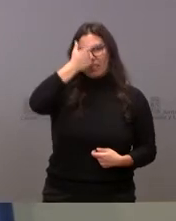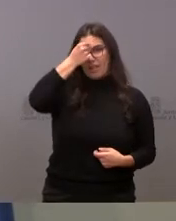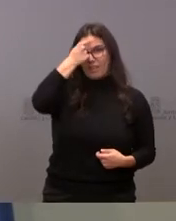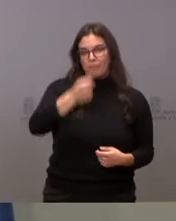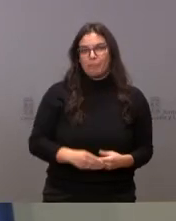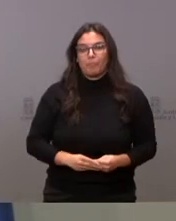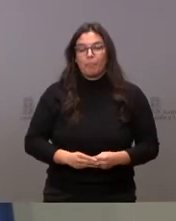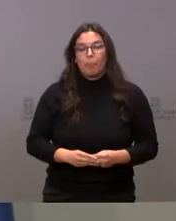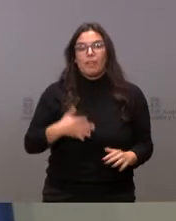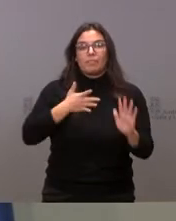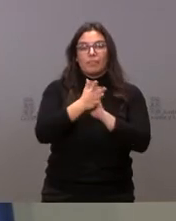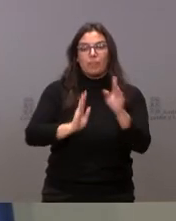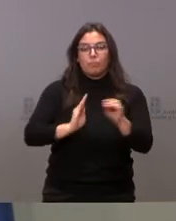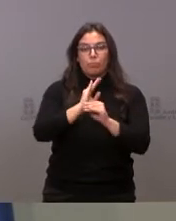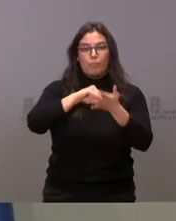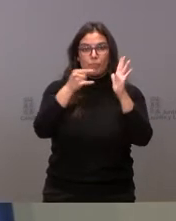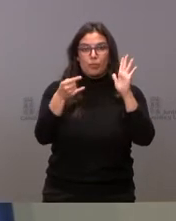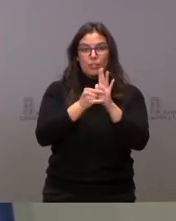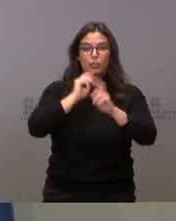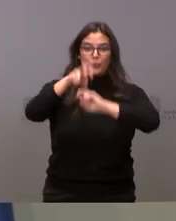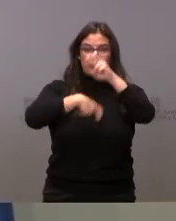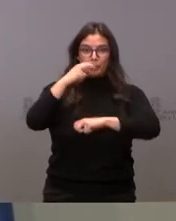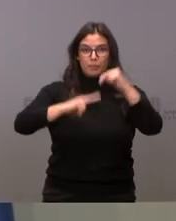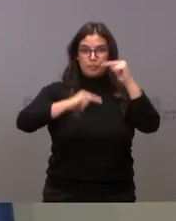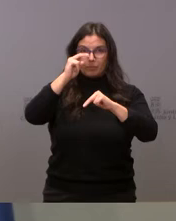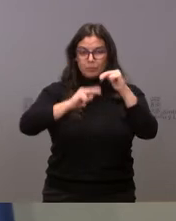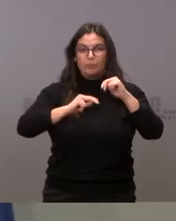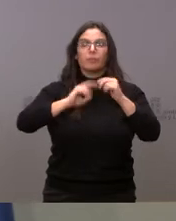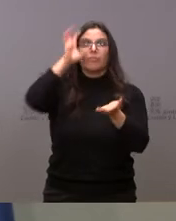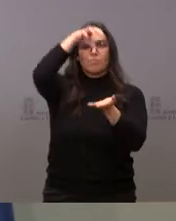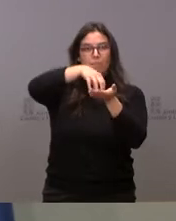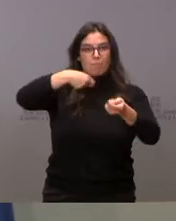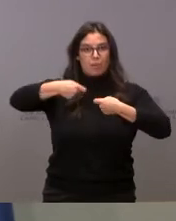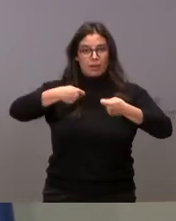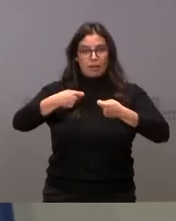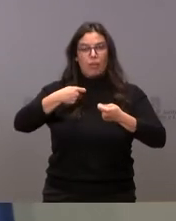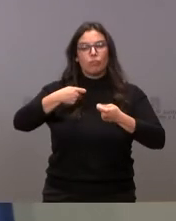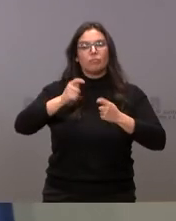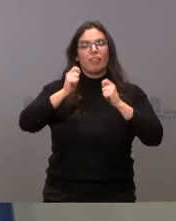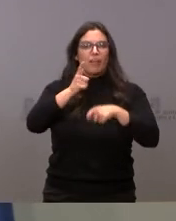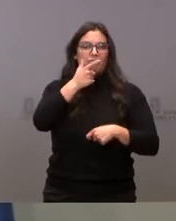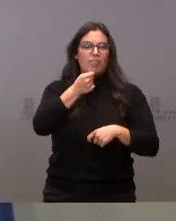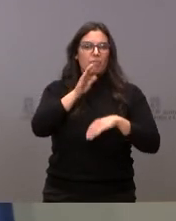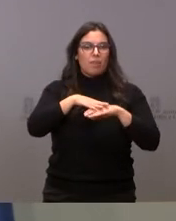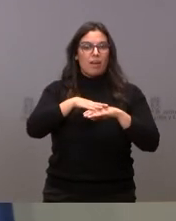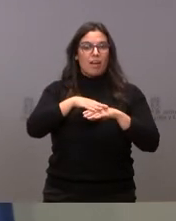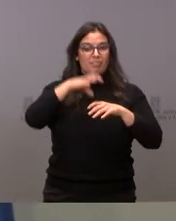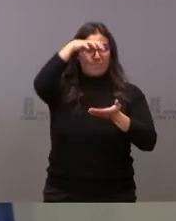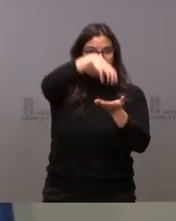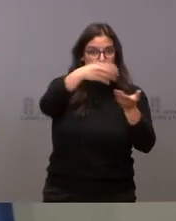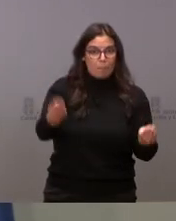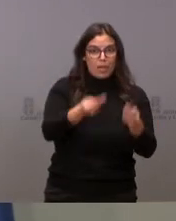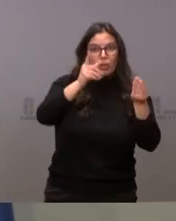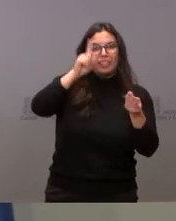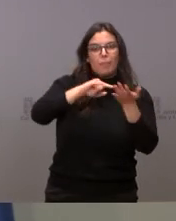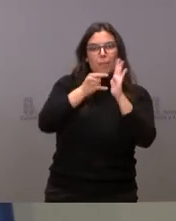Se trata de financiar el proyecto de rehabilitación del mercado municipal, que va a permitir mejorar tanto las instalaciones como los planes